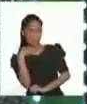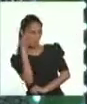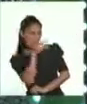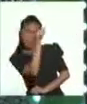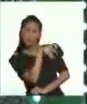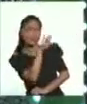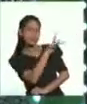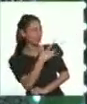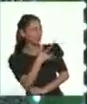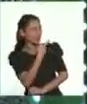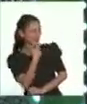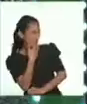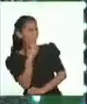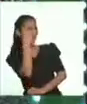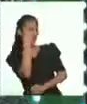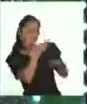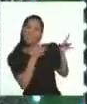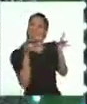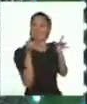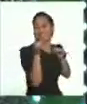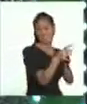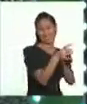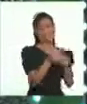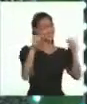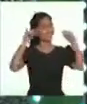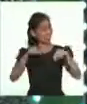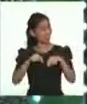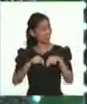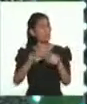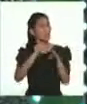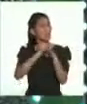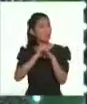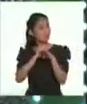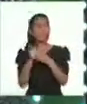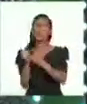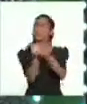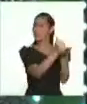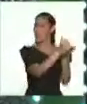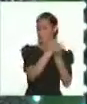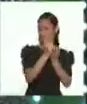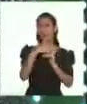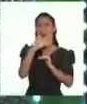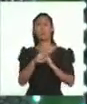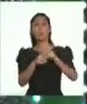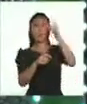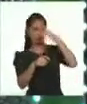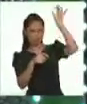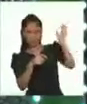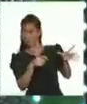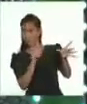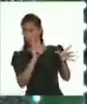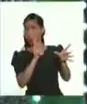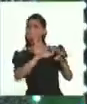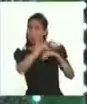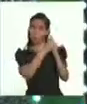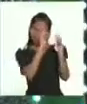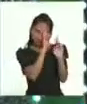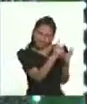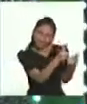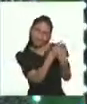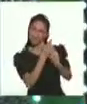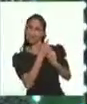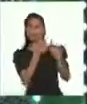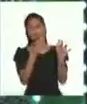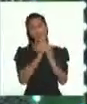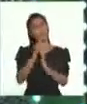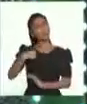percibir los sentimientos o las emociones de las otras personas. Este ejercicio de empatía nos permite también eliminar la discriminación. Porque podemos comprender